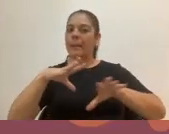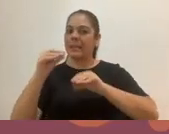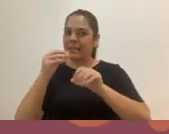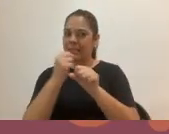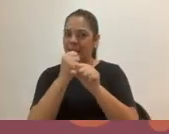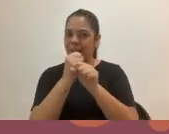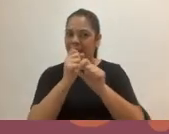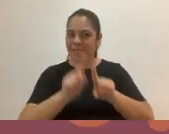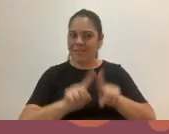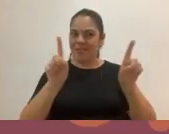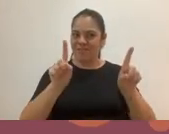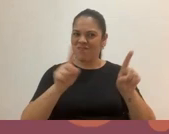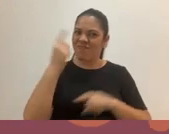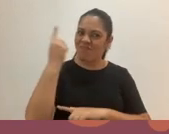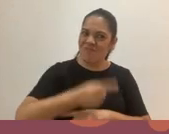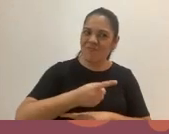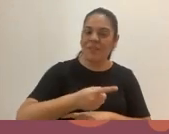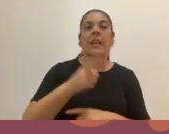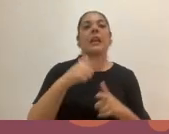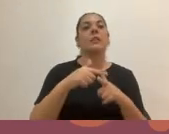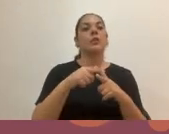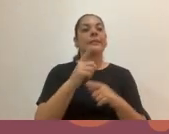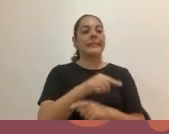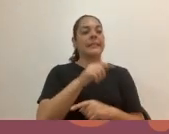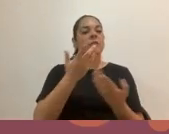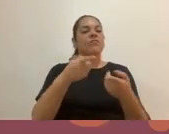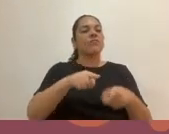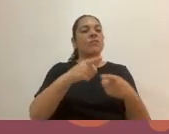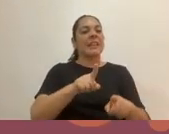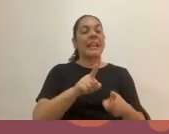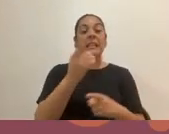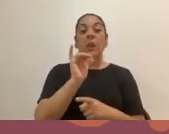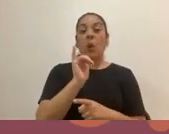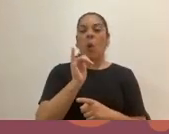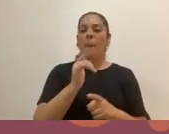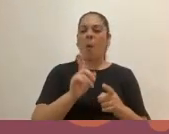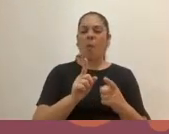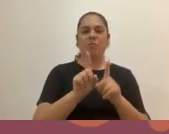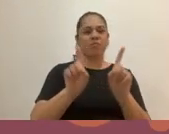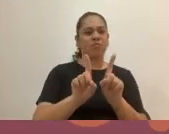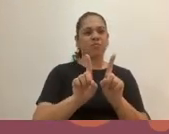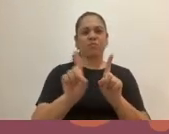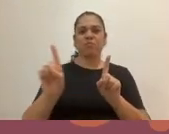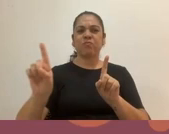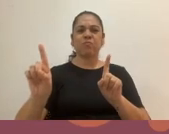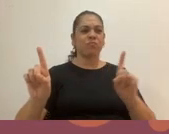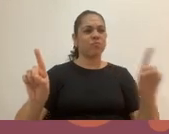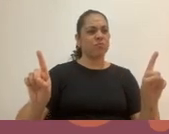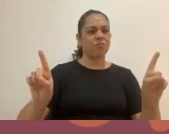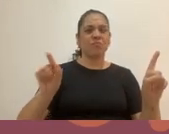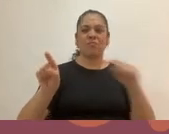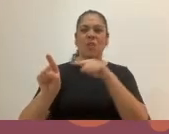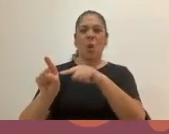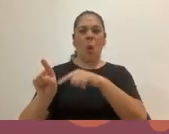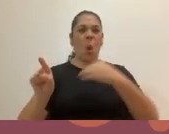lo único que han hecho es que socialmente nos vayamos distanciando como seres humanos. Por un lado los hombres, por otro lado las mujeres y cada